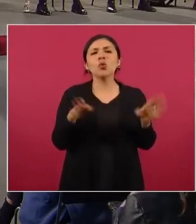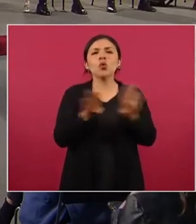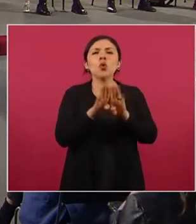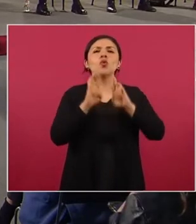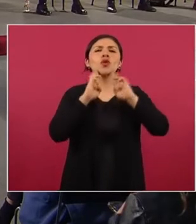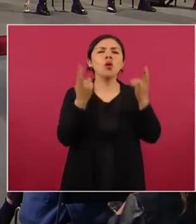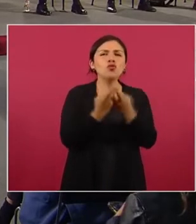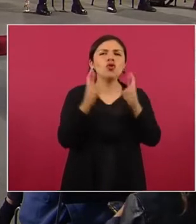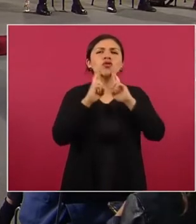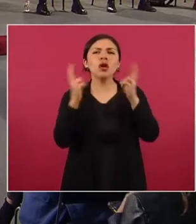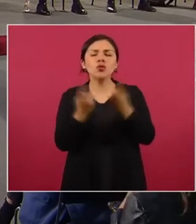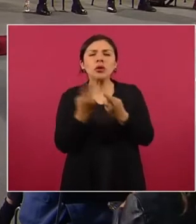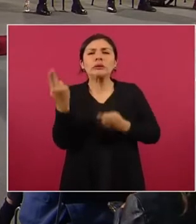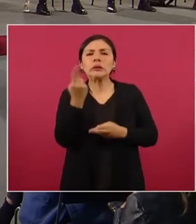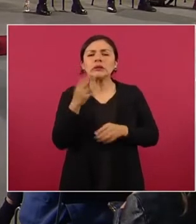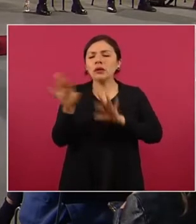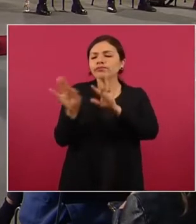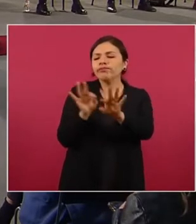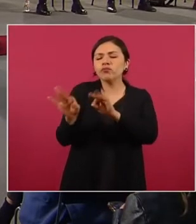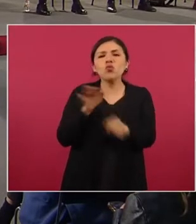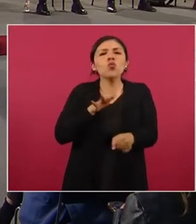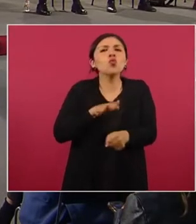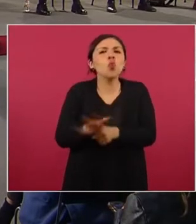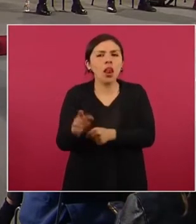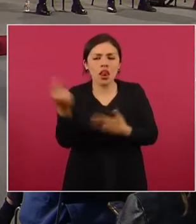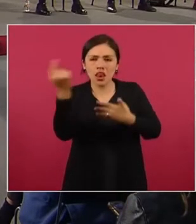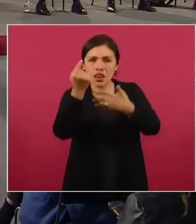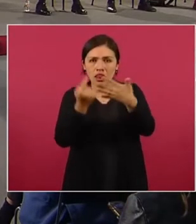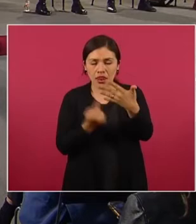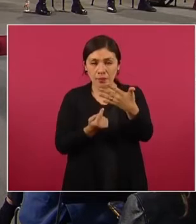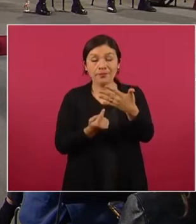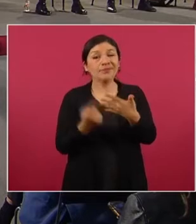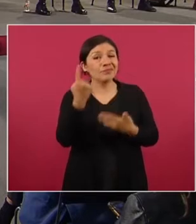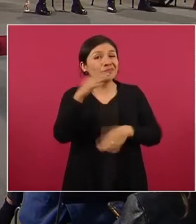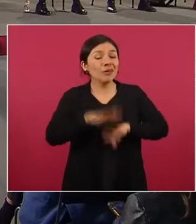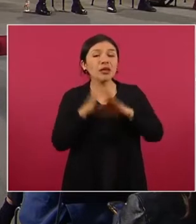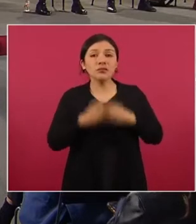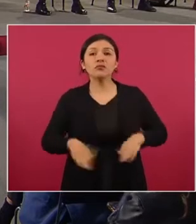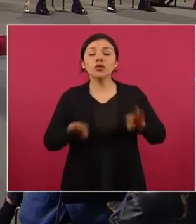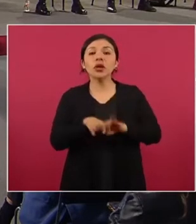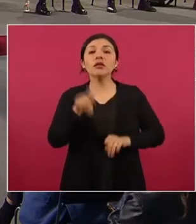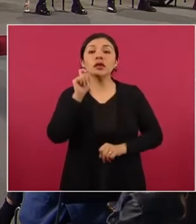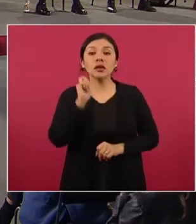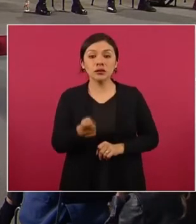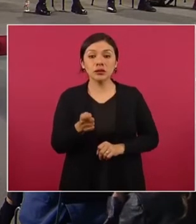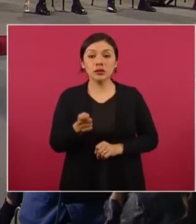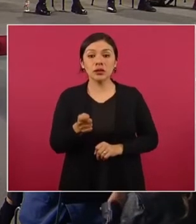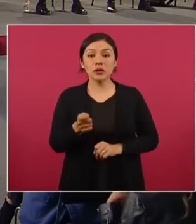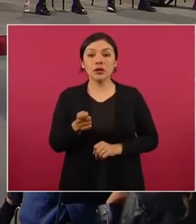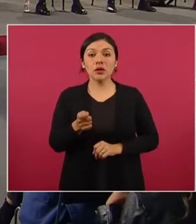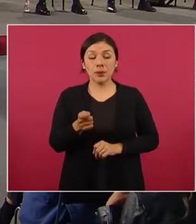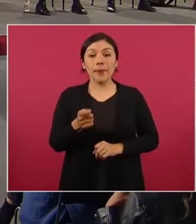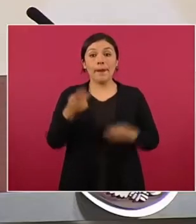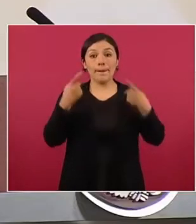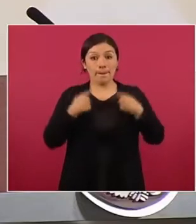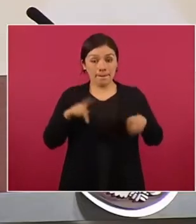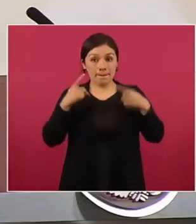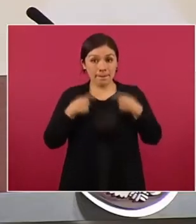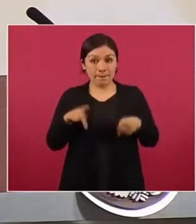sesiones cuáles son los criterios de selección. Y bueno, el más importante es que quienes